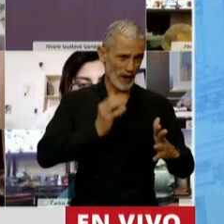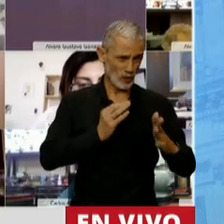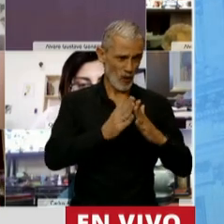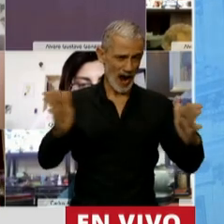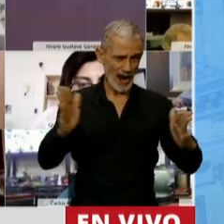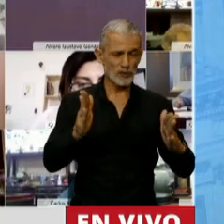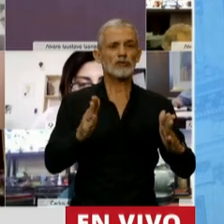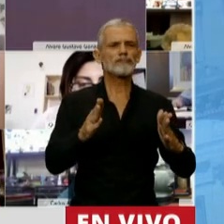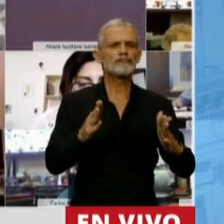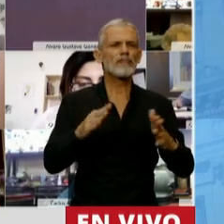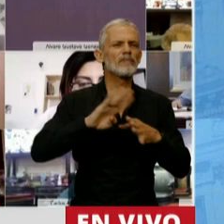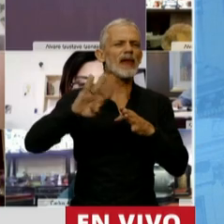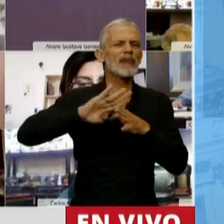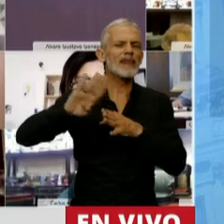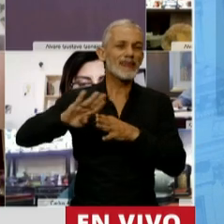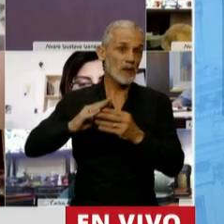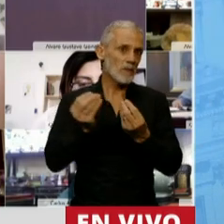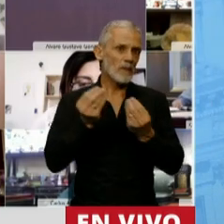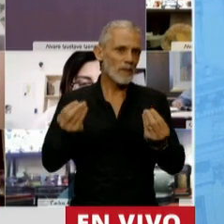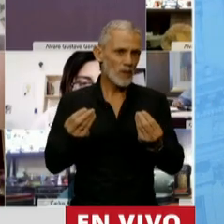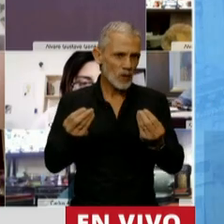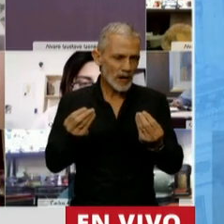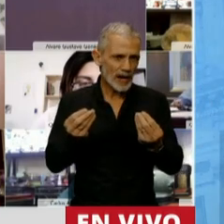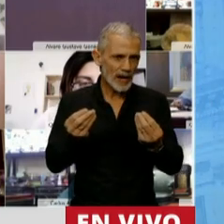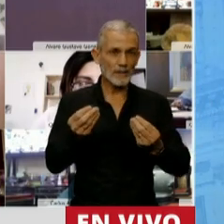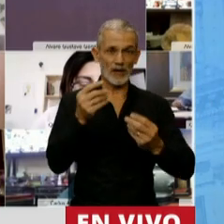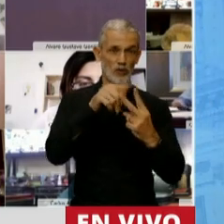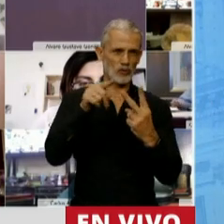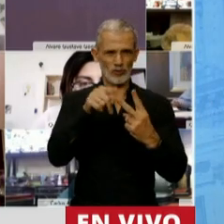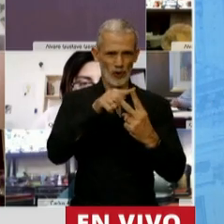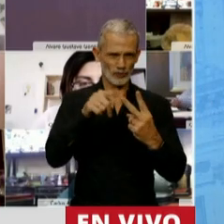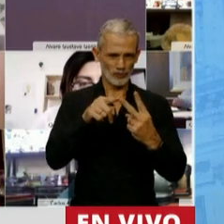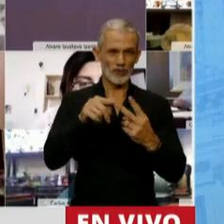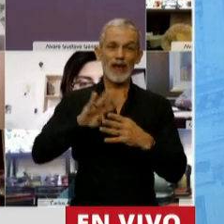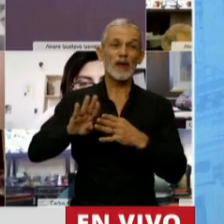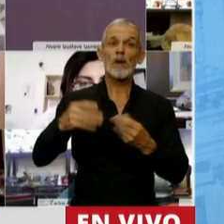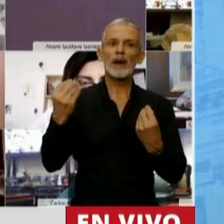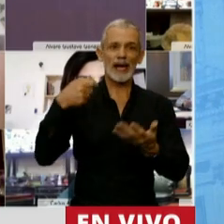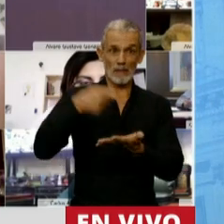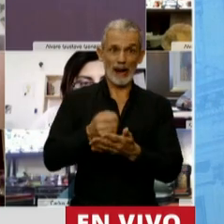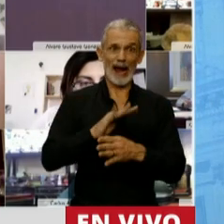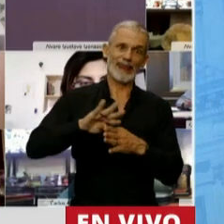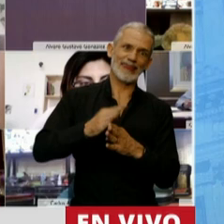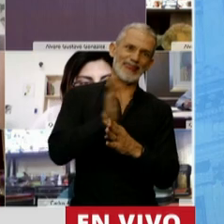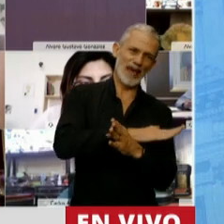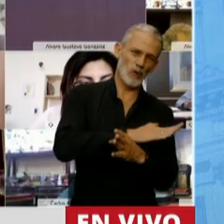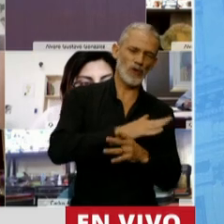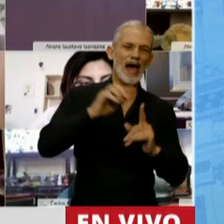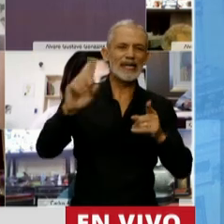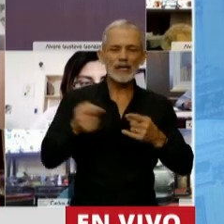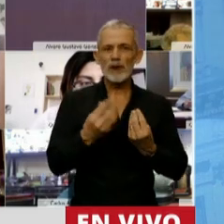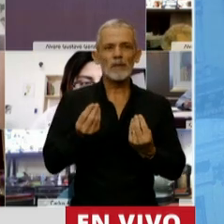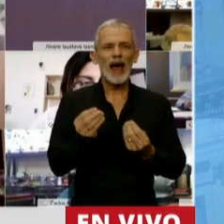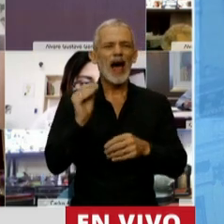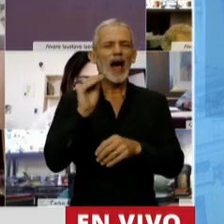cuatro años, estuvo vinculado esencialmente a dos cuestiones, a pagar deuda anterior y a